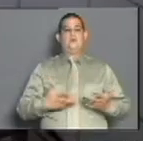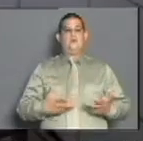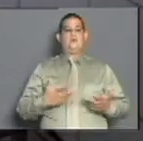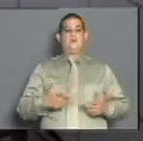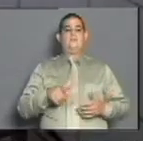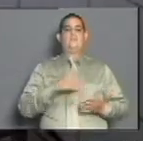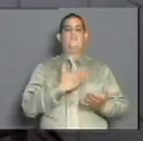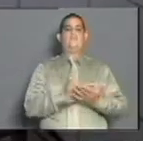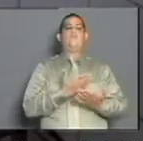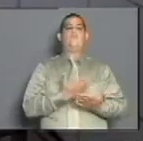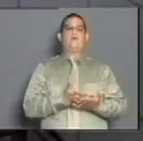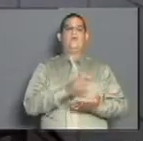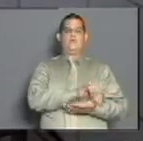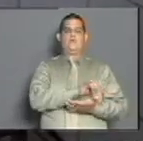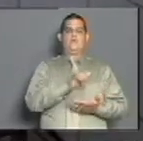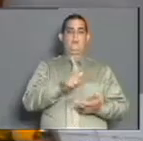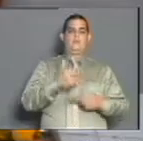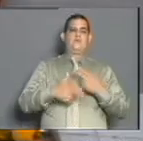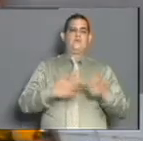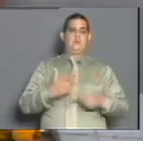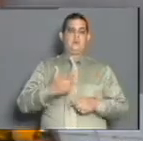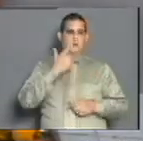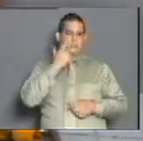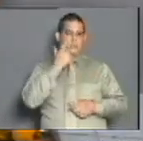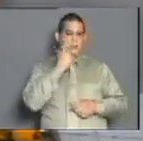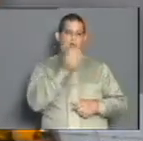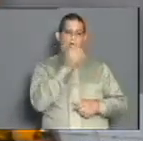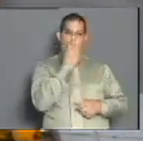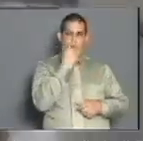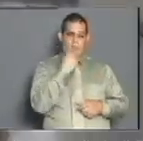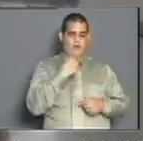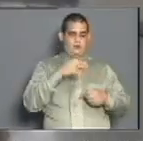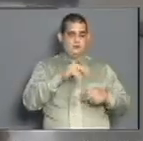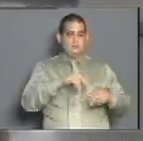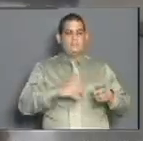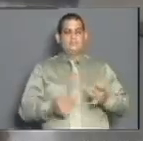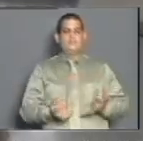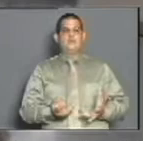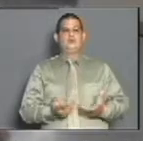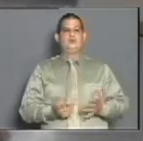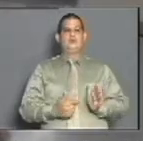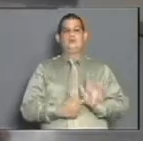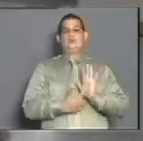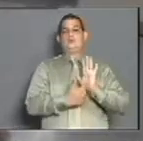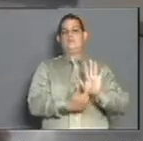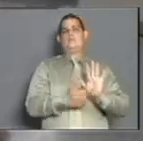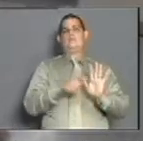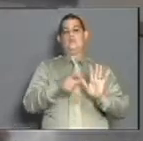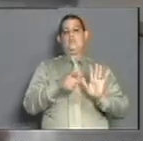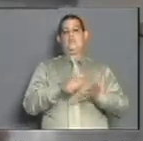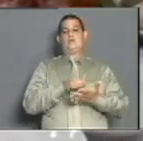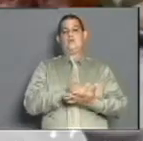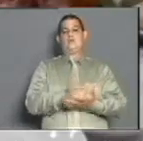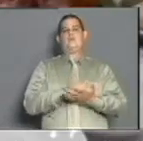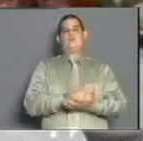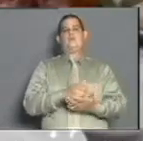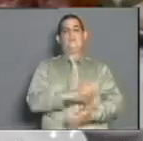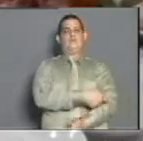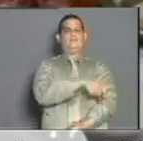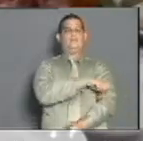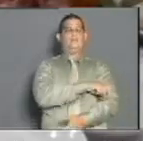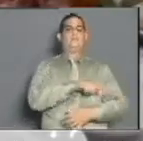demostraron la capacidad operativa a la hora de elaborar alimentos y realizar presentaciones en aras de un mejor servicio al pueblo.